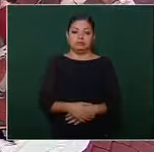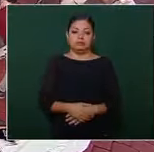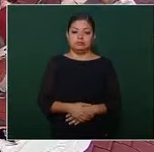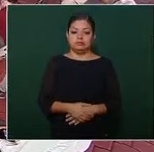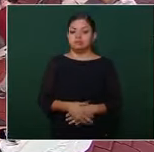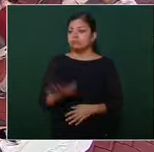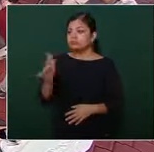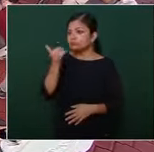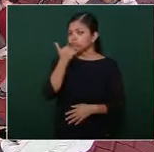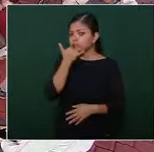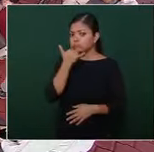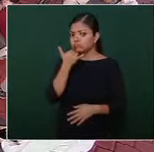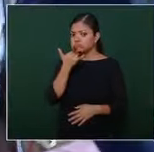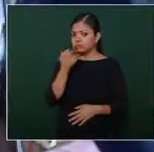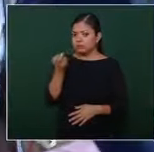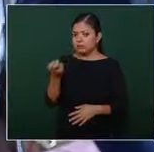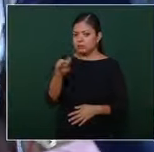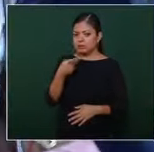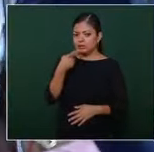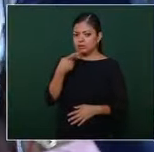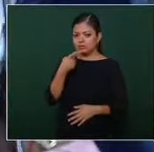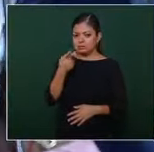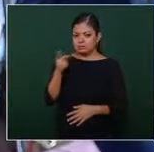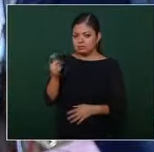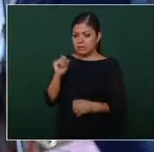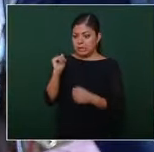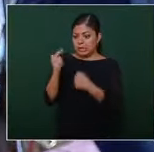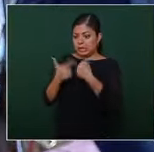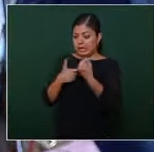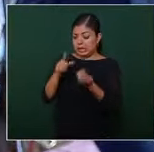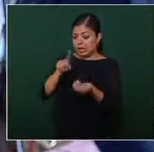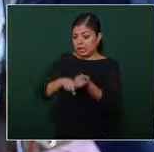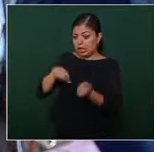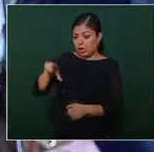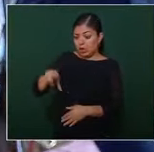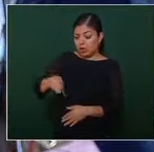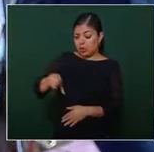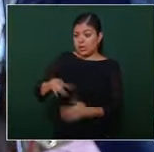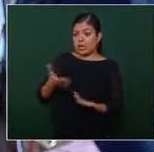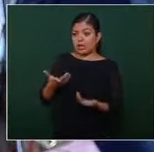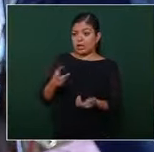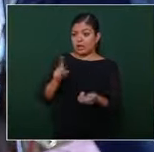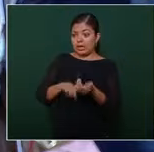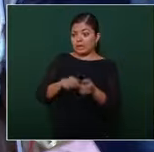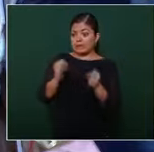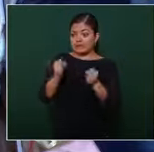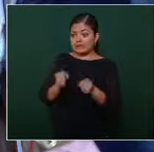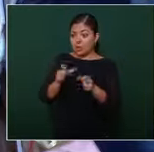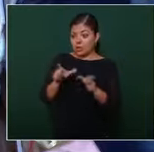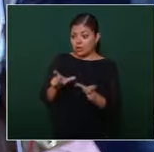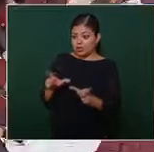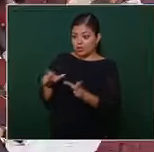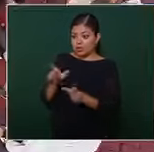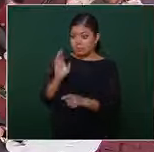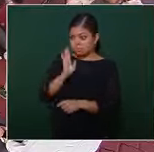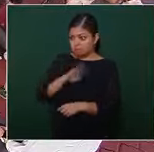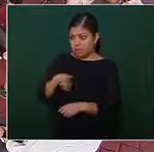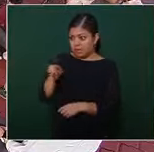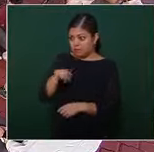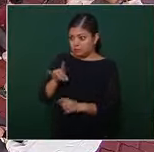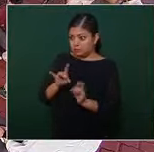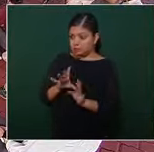¿no tiene nada que ver con que alguien del gobierno de seguridad no hizo bien su trabajo? supuesto que no